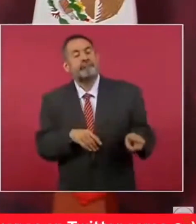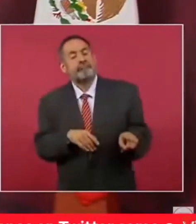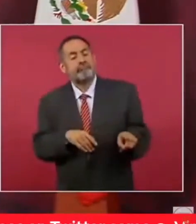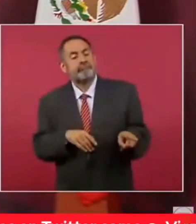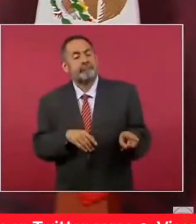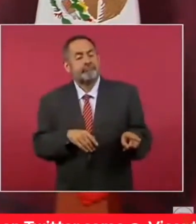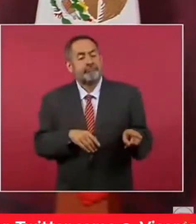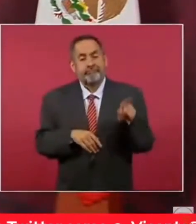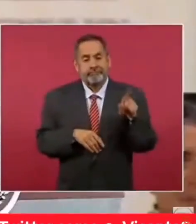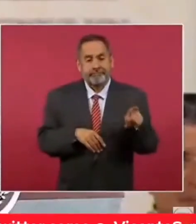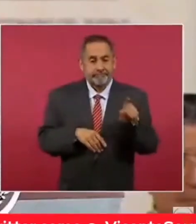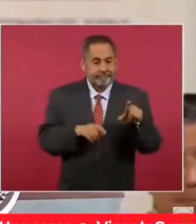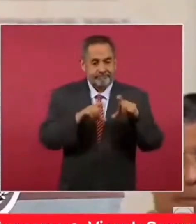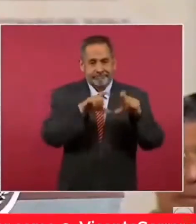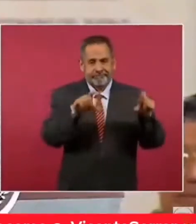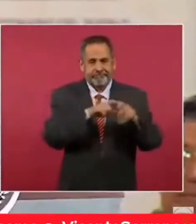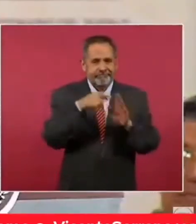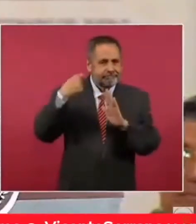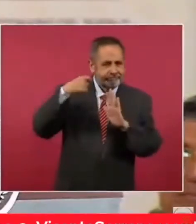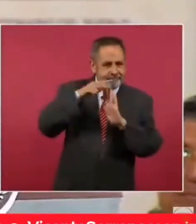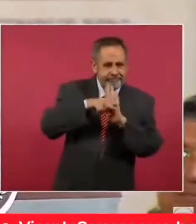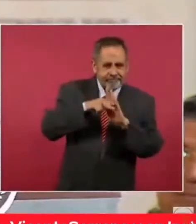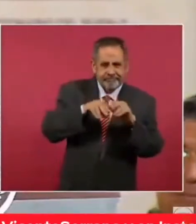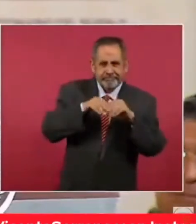este fragmento de video.